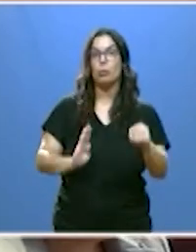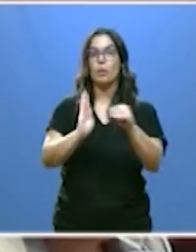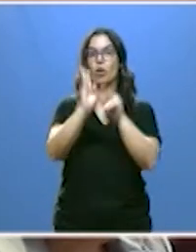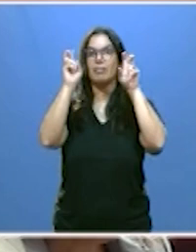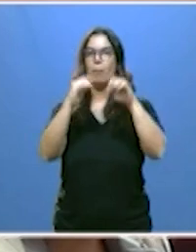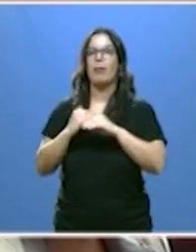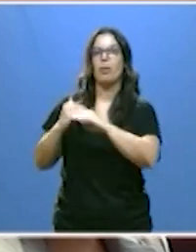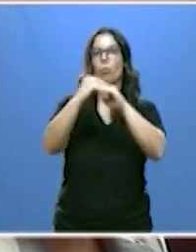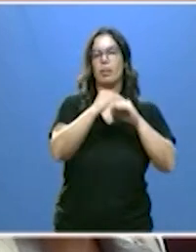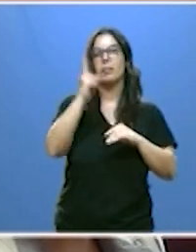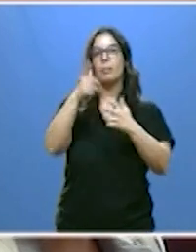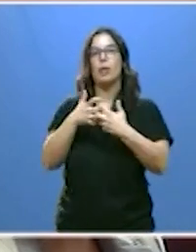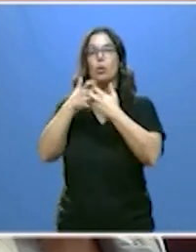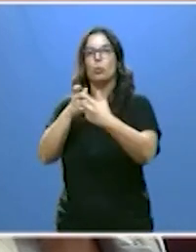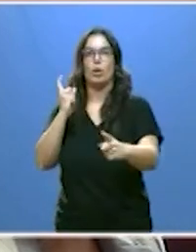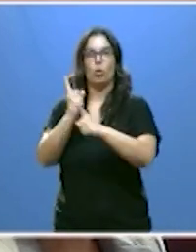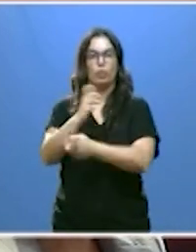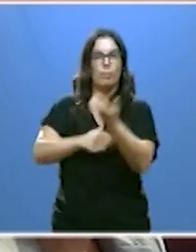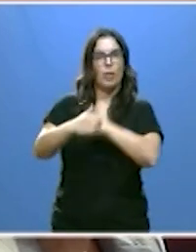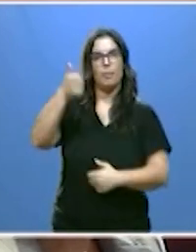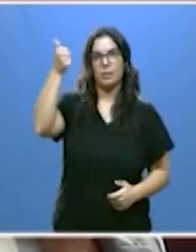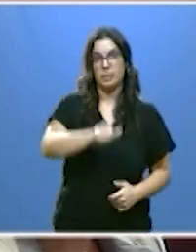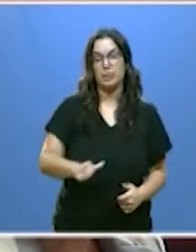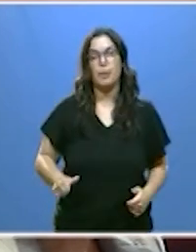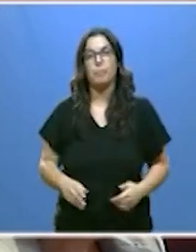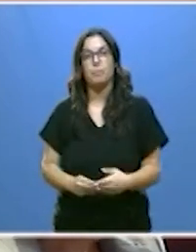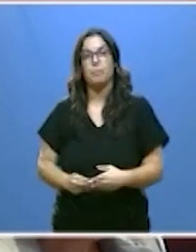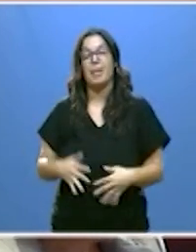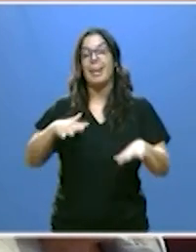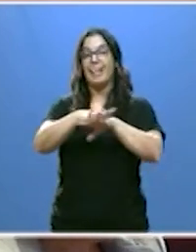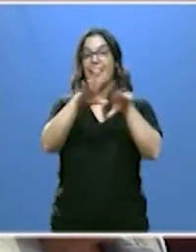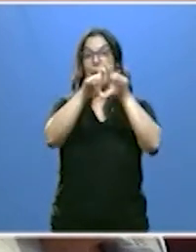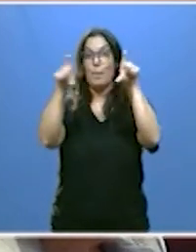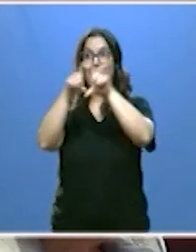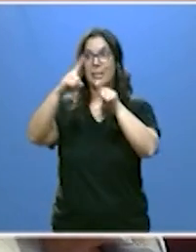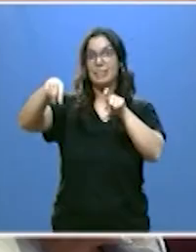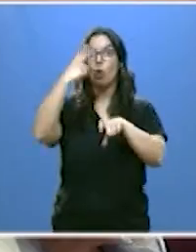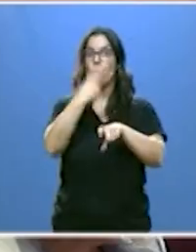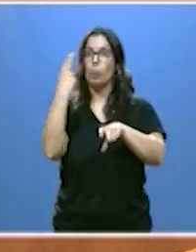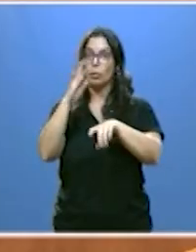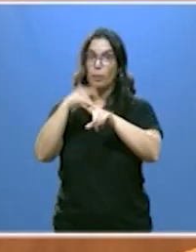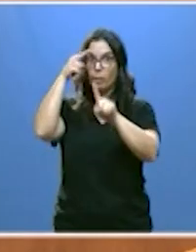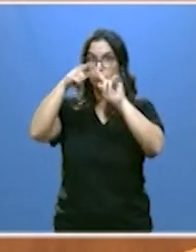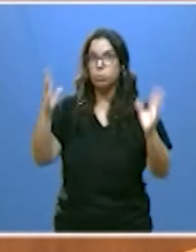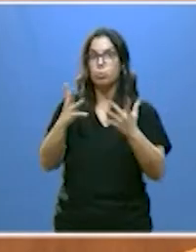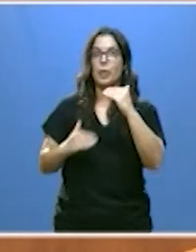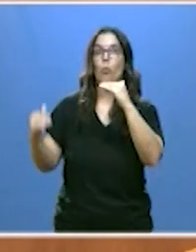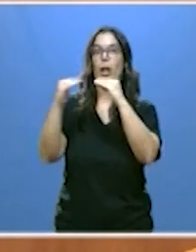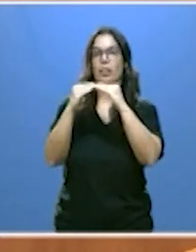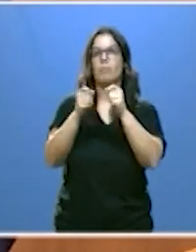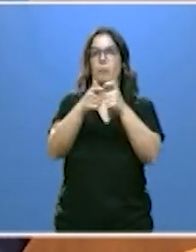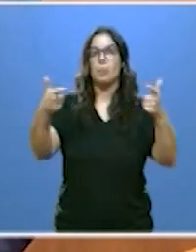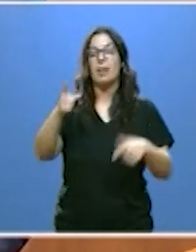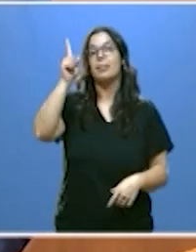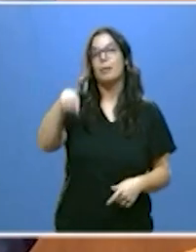de igualdad y lucha contra la violencia machista hemos aumentado la red de empresas comprometidas con la igualdad y también hemos creado